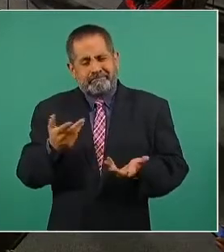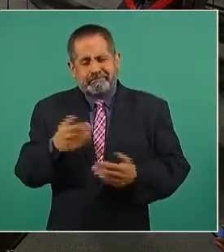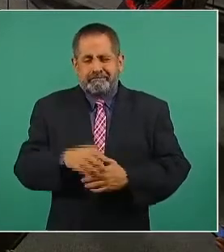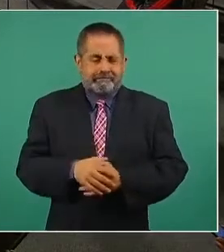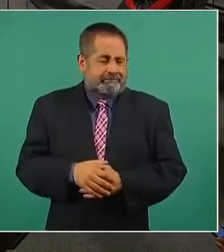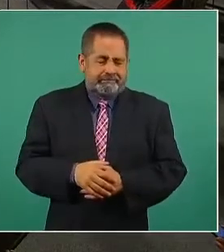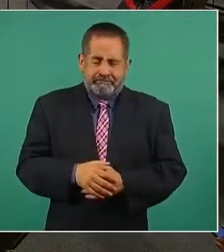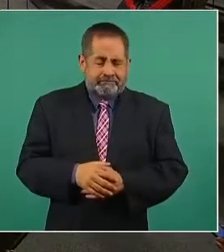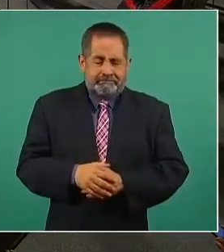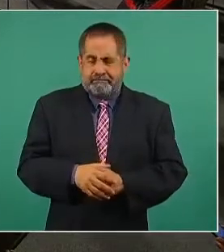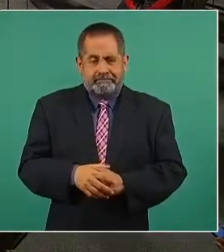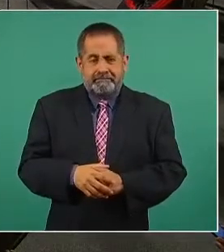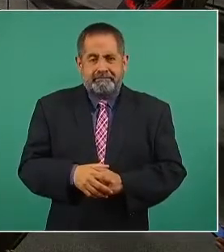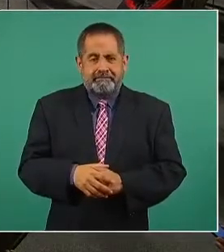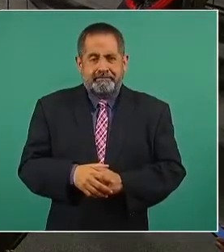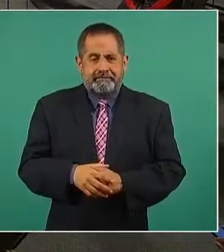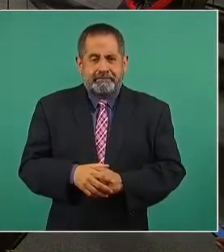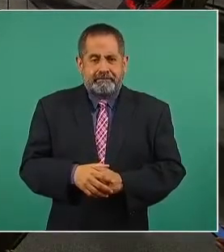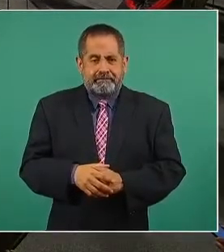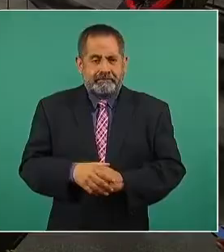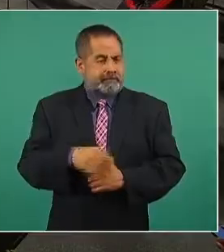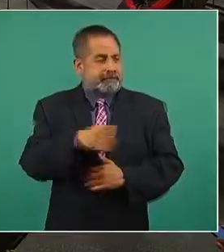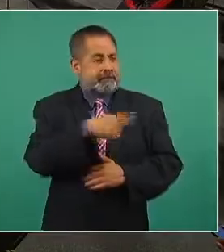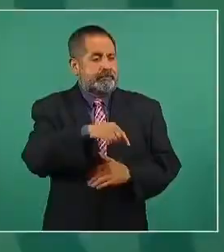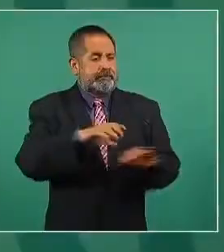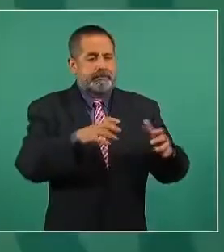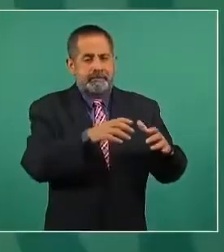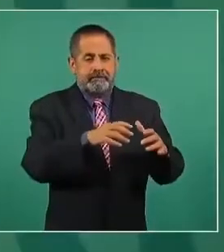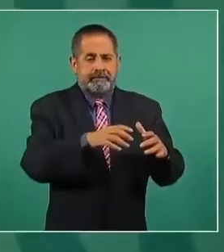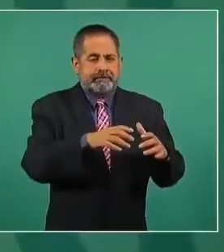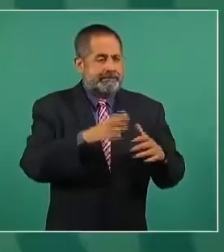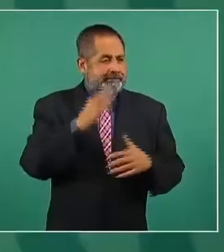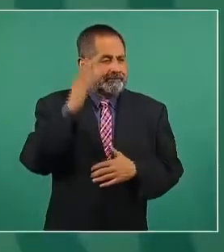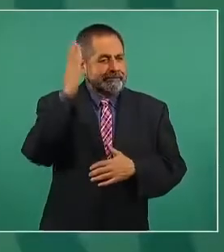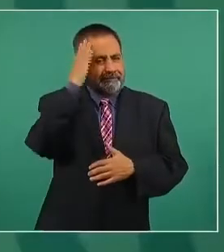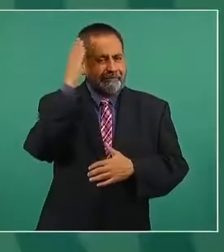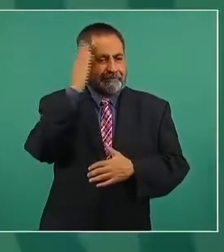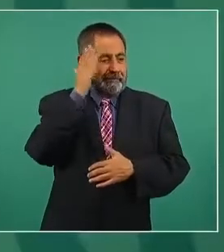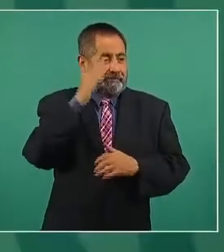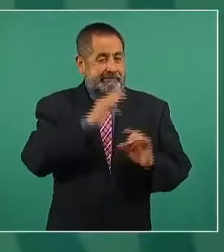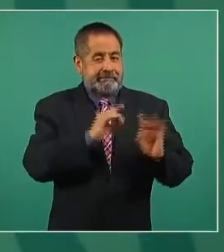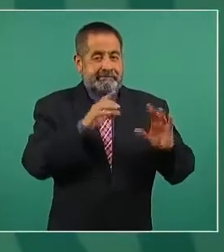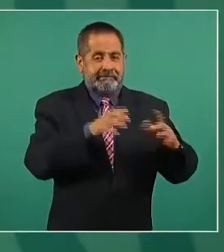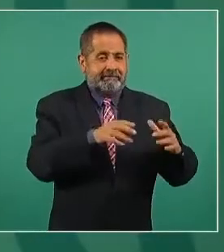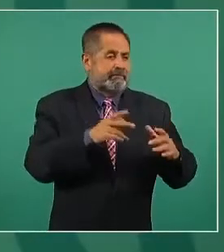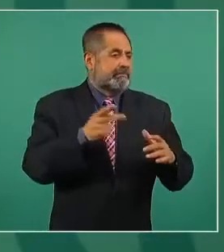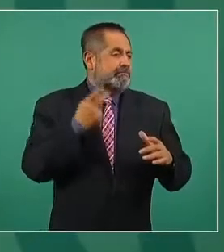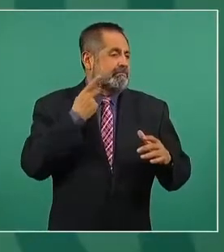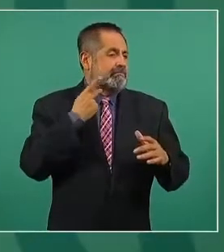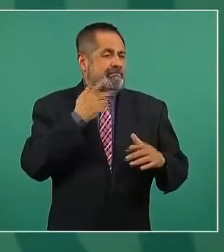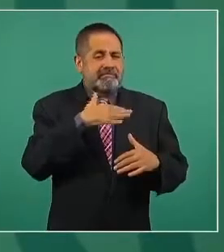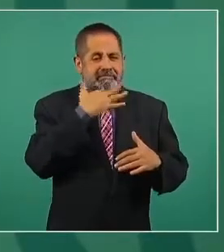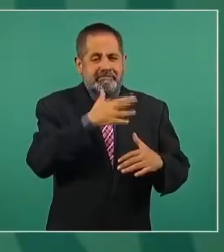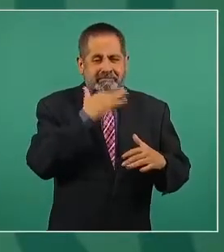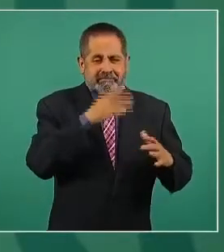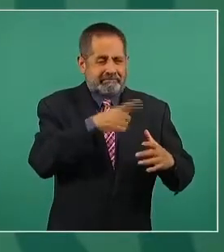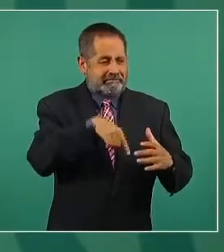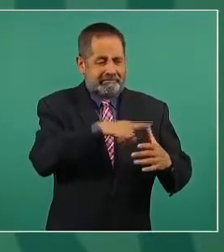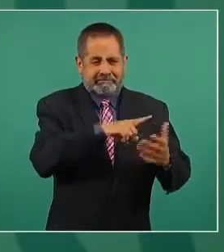líderes nylon, a políticos corruptos,